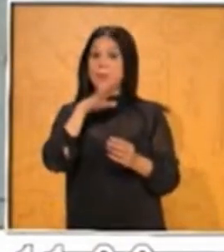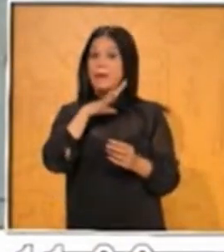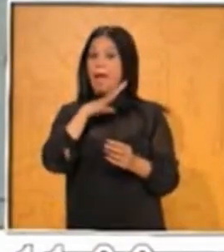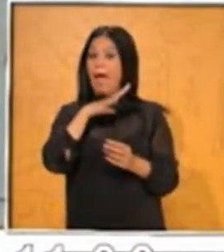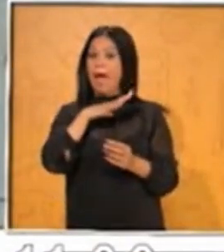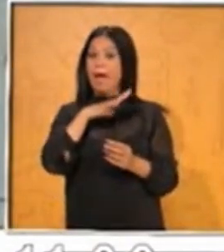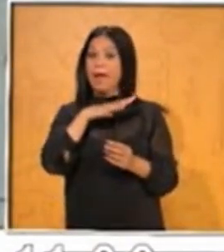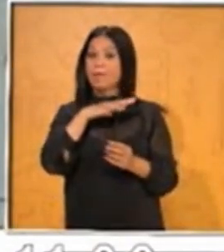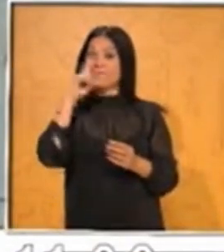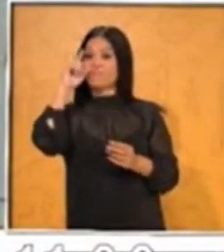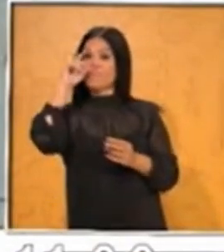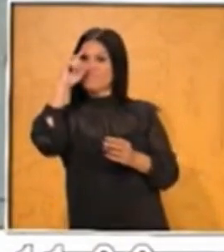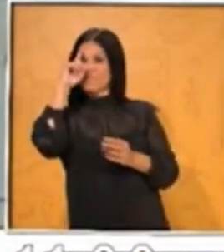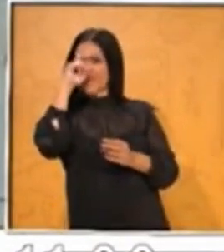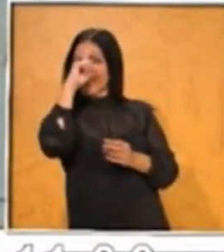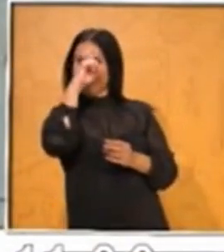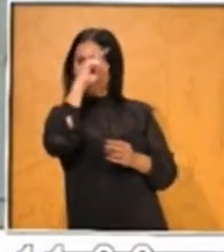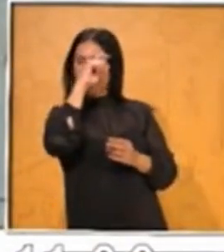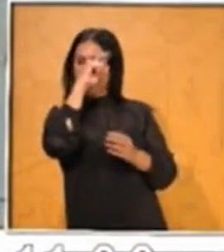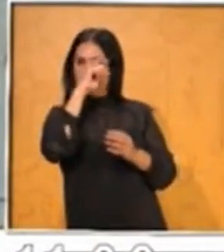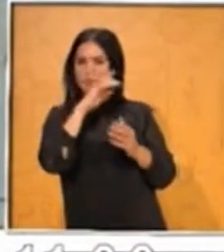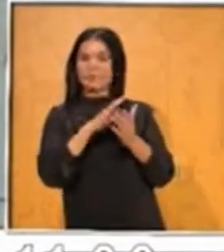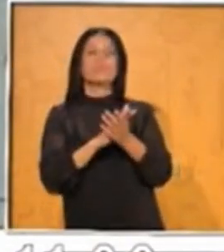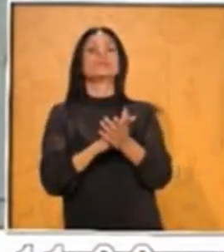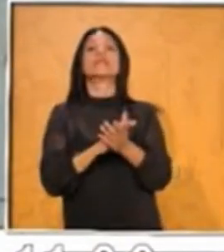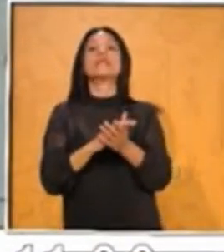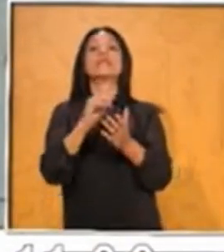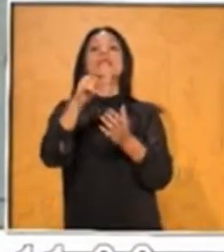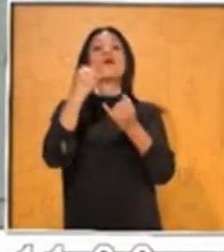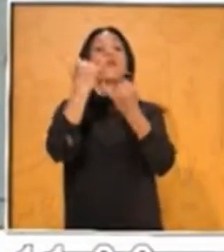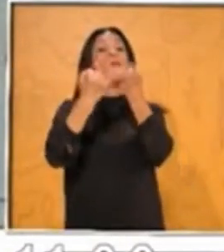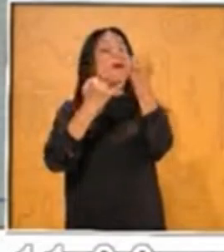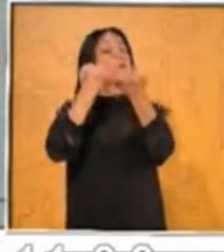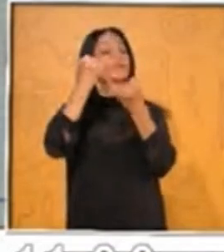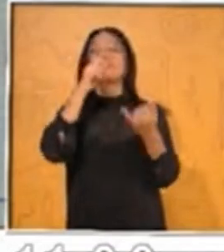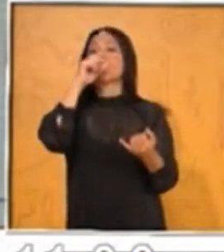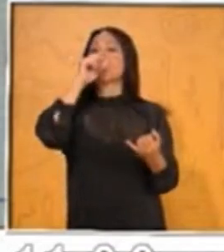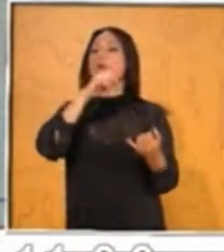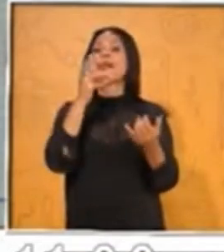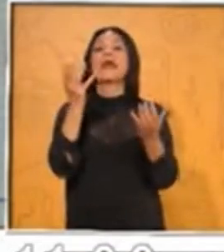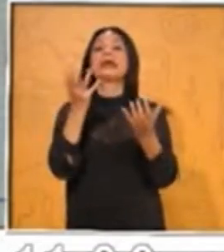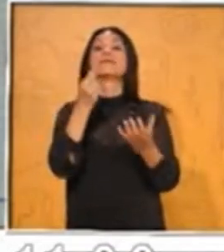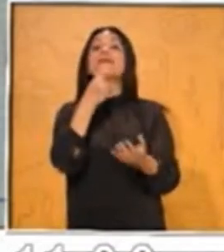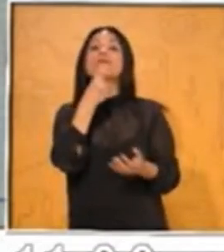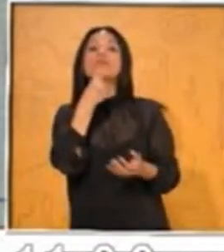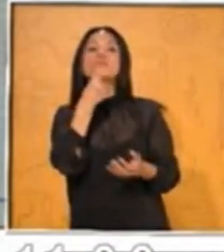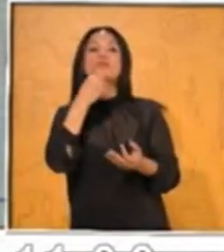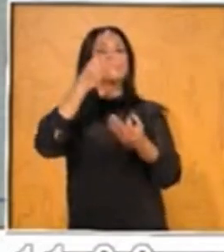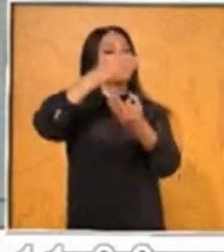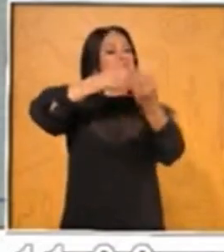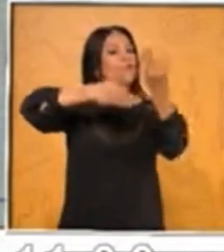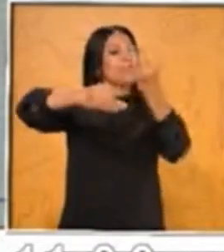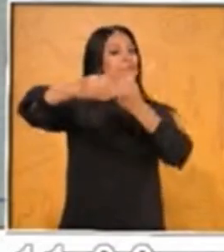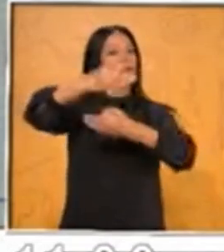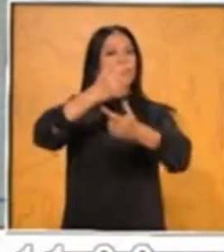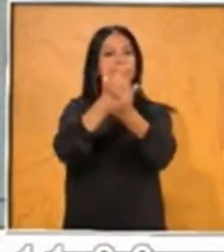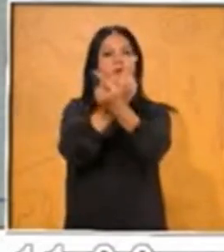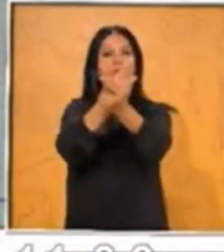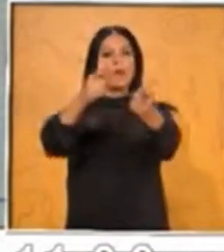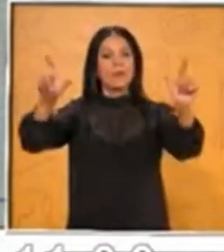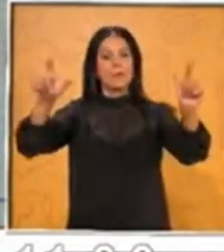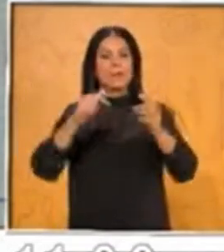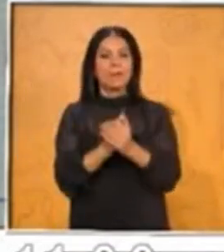el juego de fracciones. Les insisto mucho en que jueguen a robar fracciones,